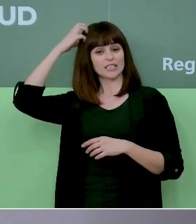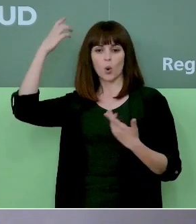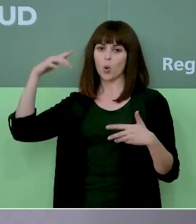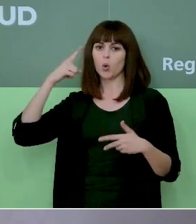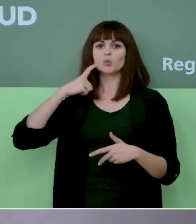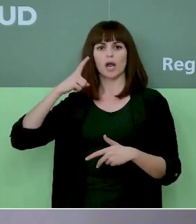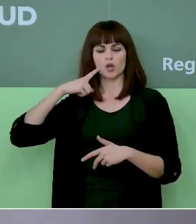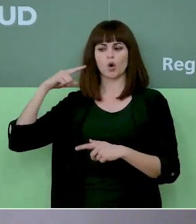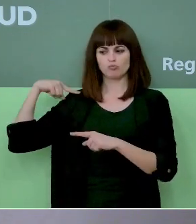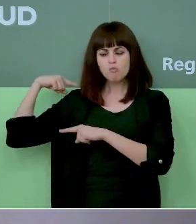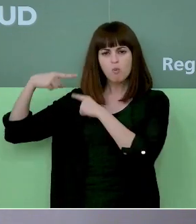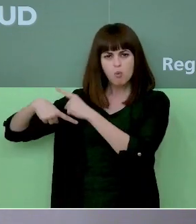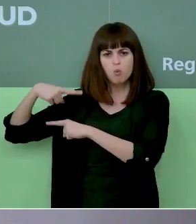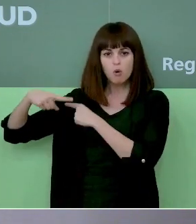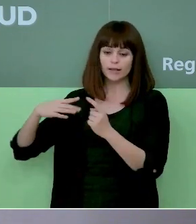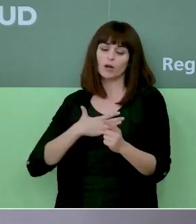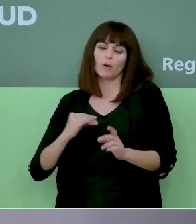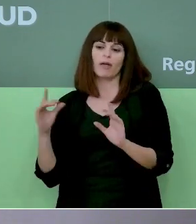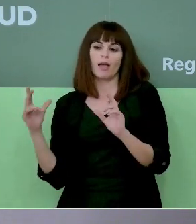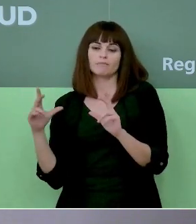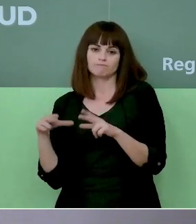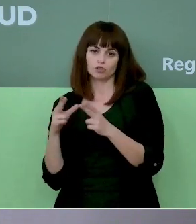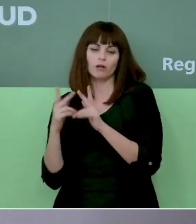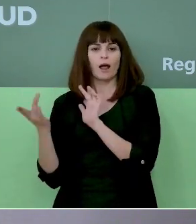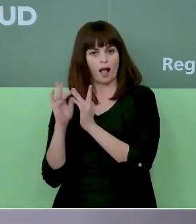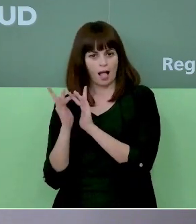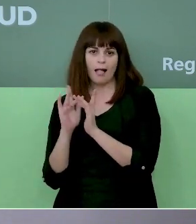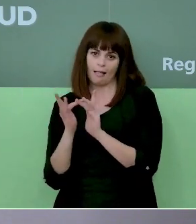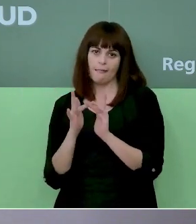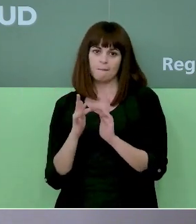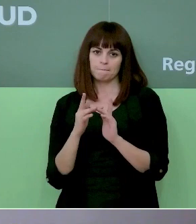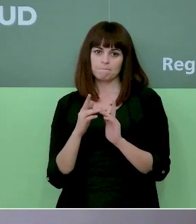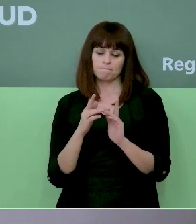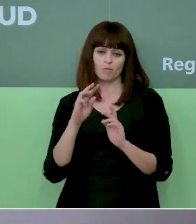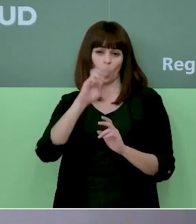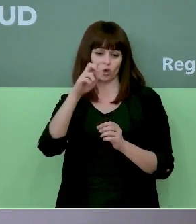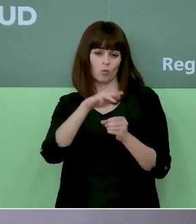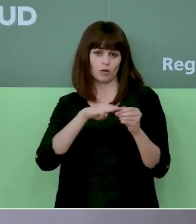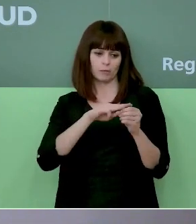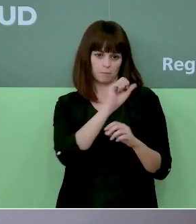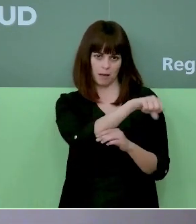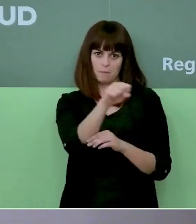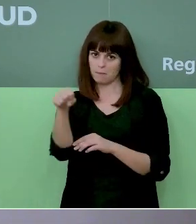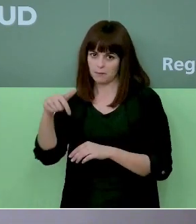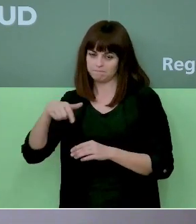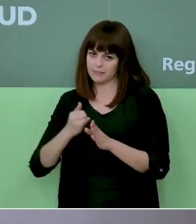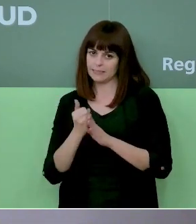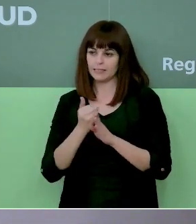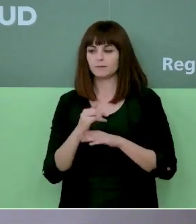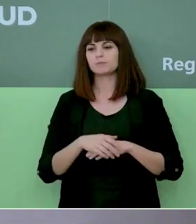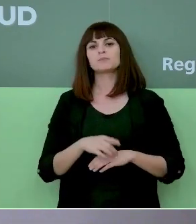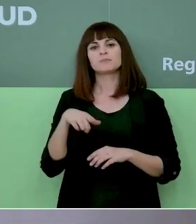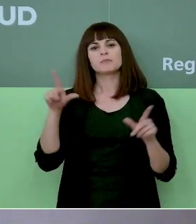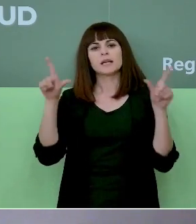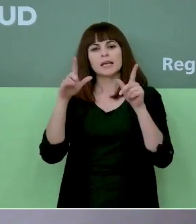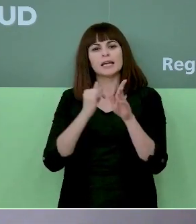lo cual puede haber habido algo más de interacción que en otros municipios de la región en ese sentido También Tele Yecla